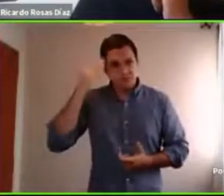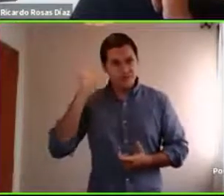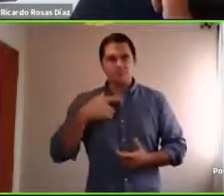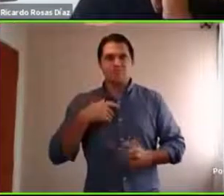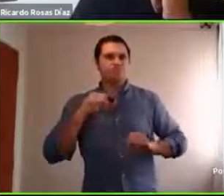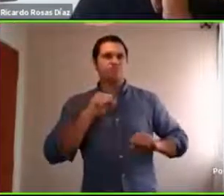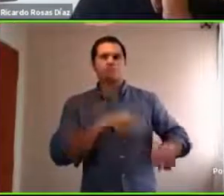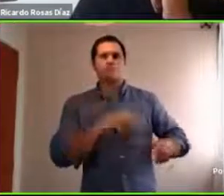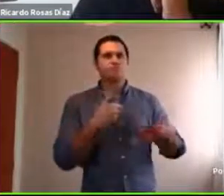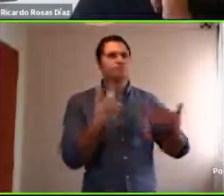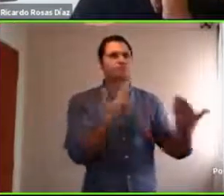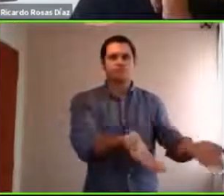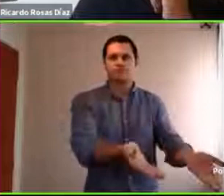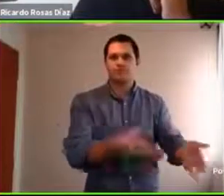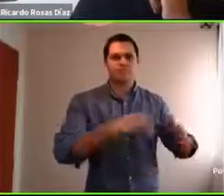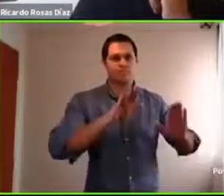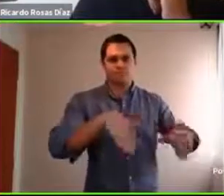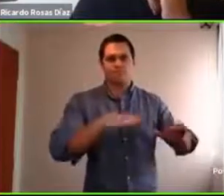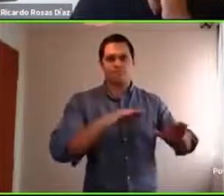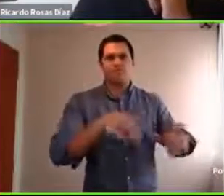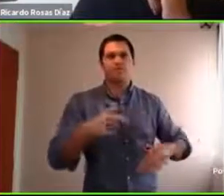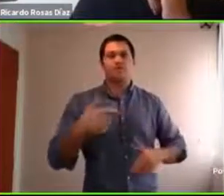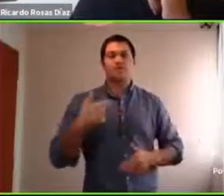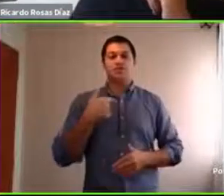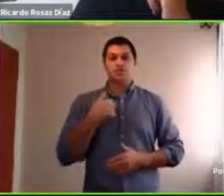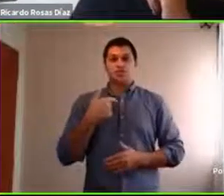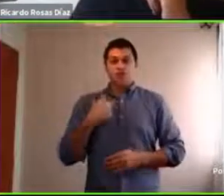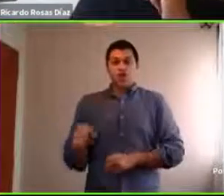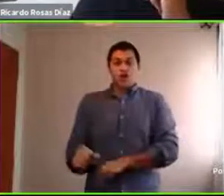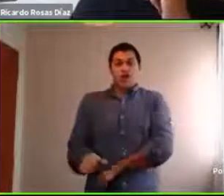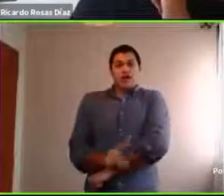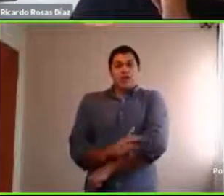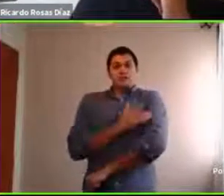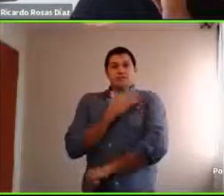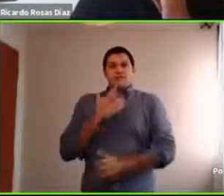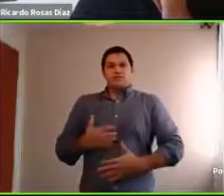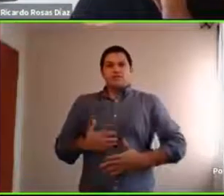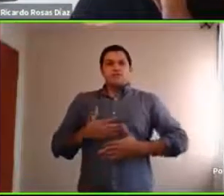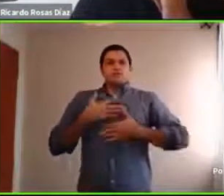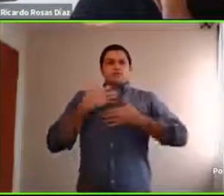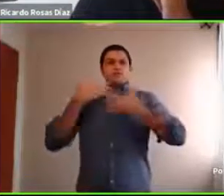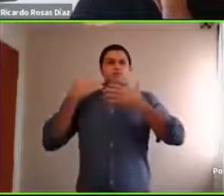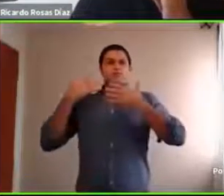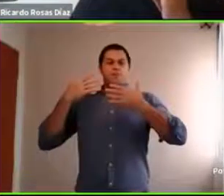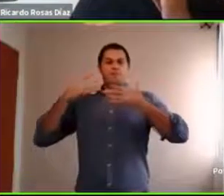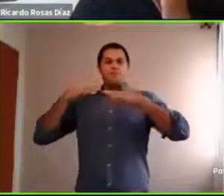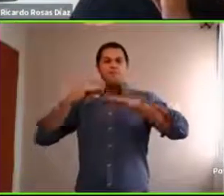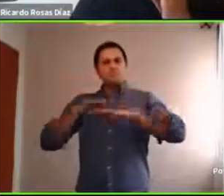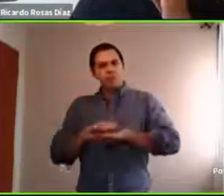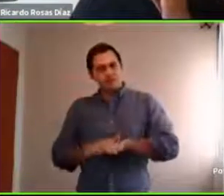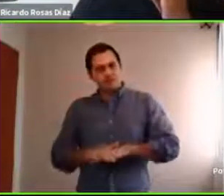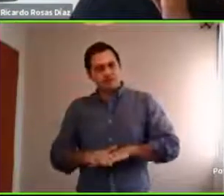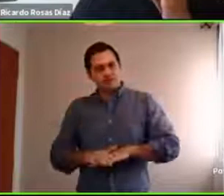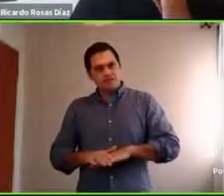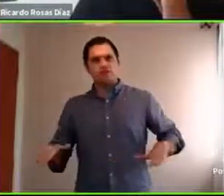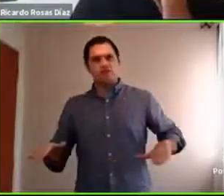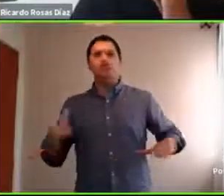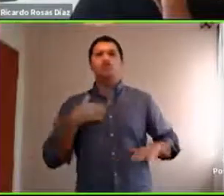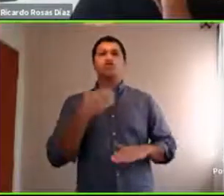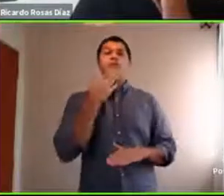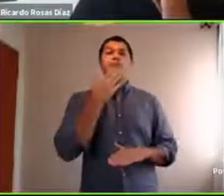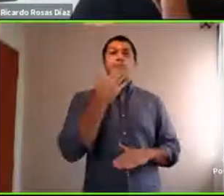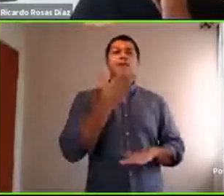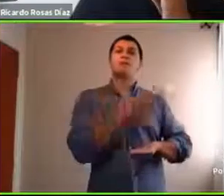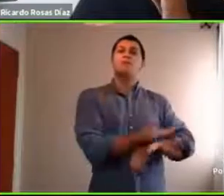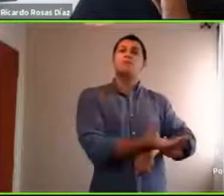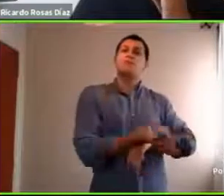de ver de qué manera puedo matizar la intensidad de mis emociones, también voy a poder exigirle, y digo exigirle entre comillas, a